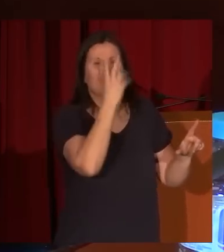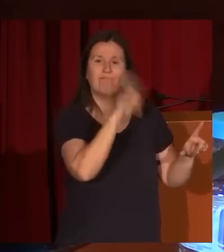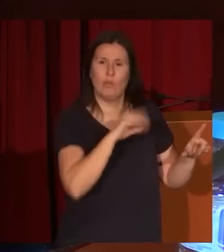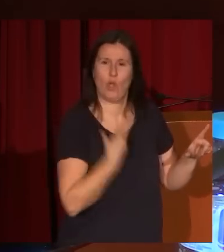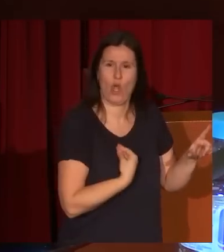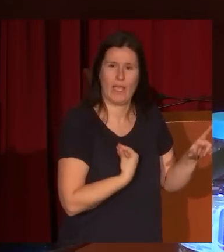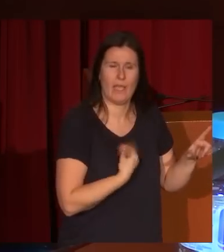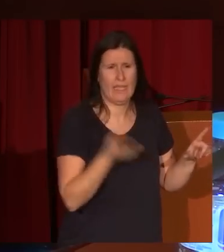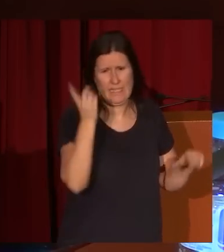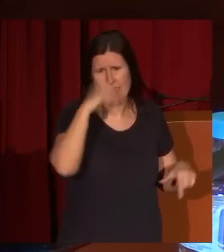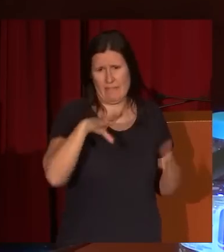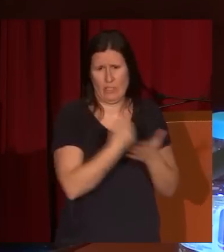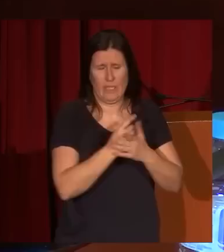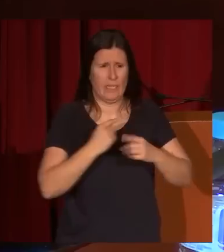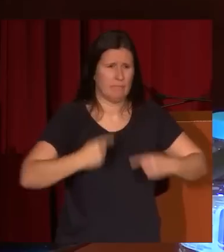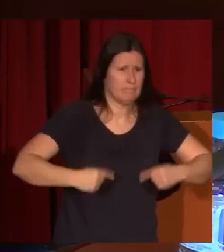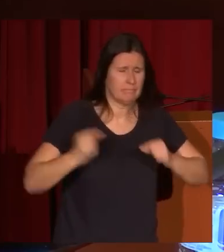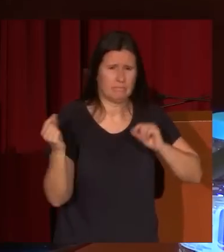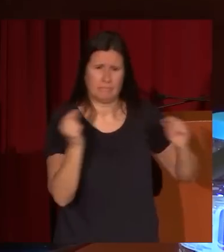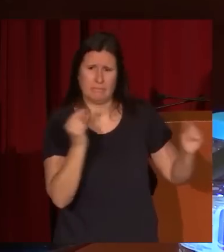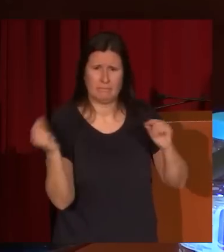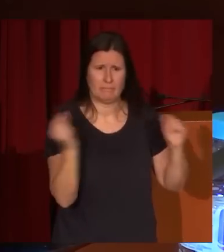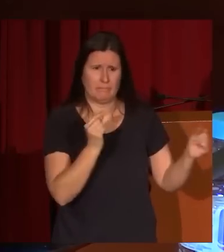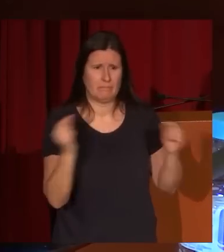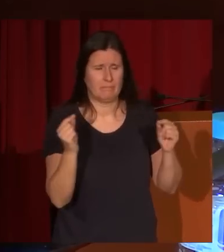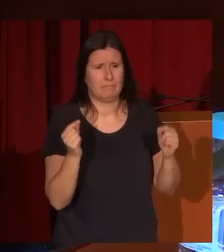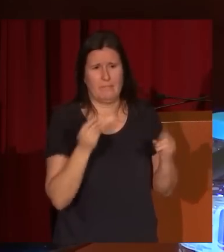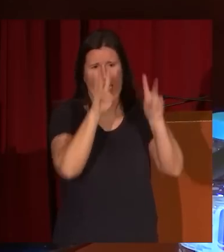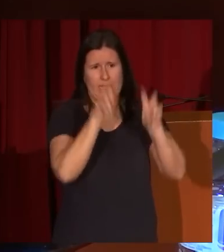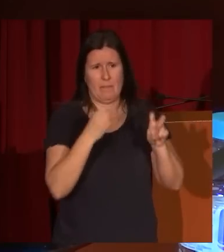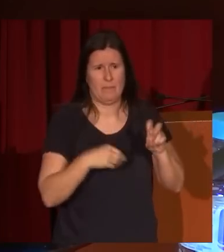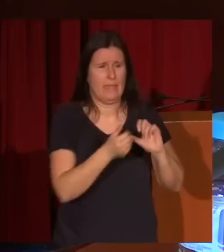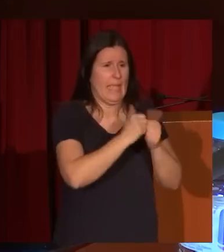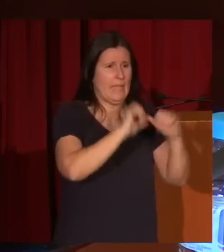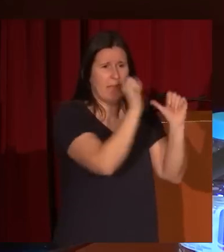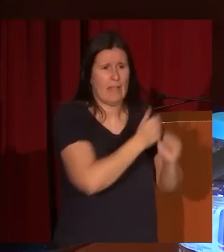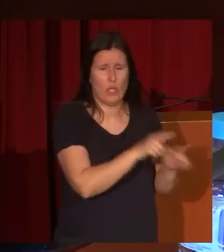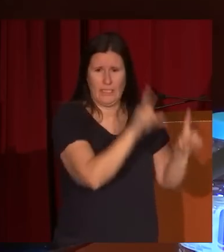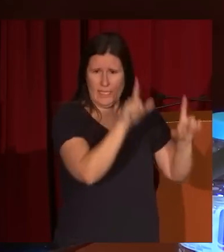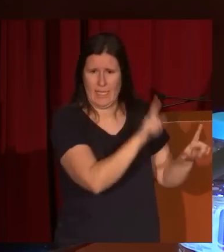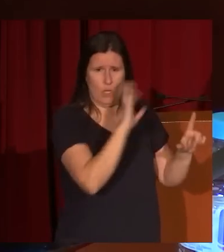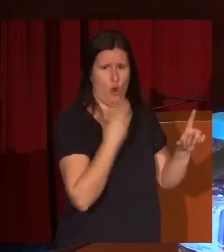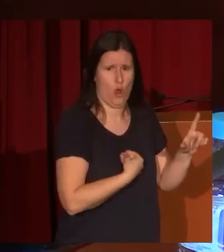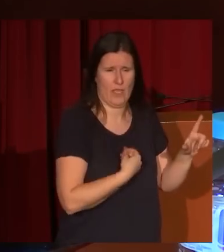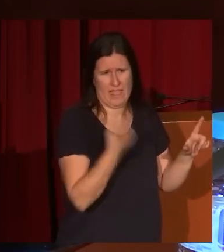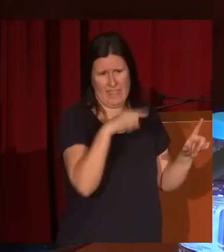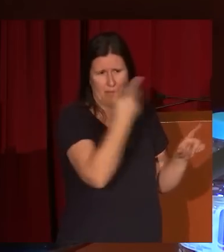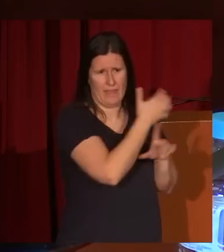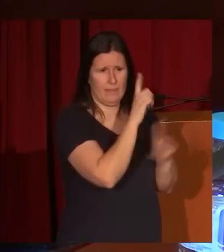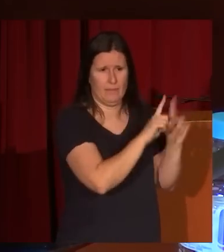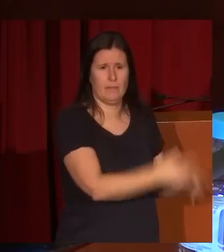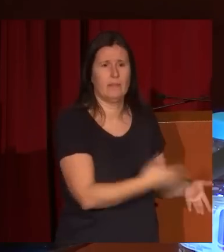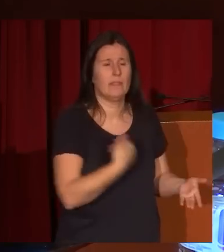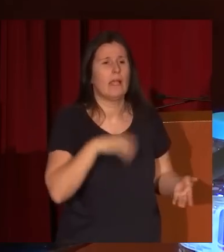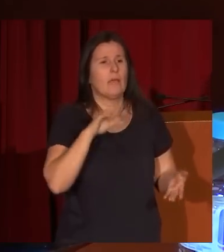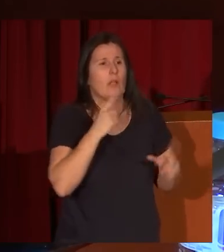todo ese conflicto que se suscita siempre alrededor de las imitaciones de Goya. Y ya es sabido que cuadros de Lucas han